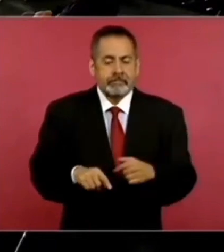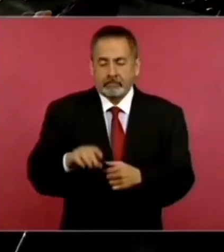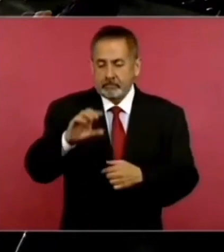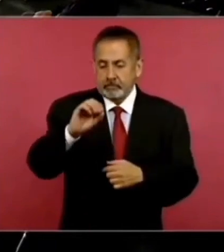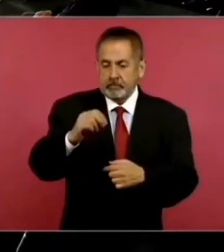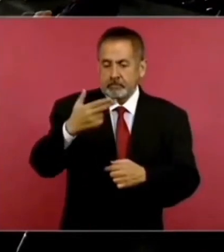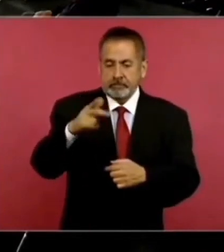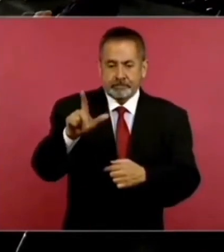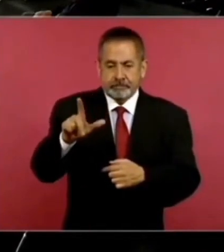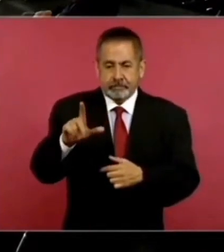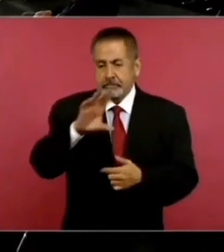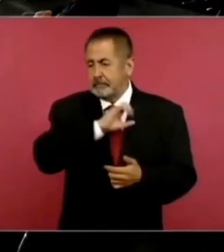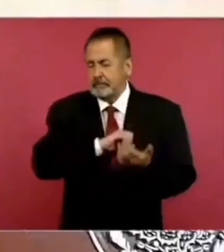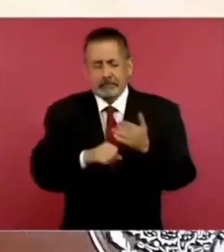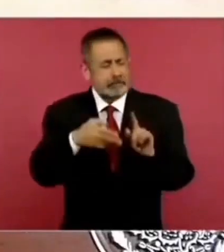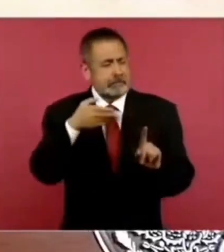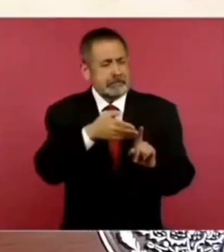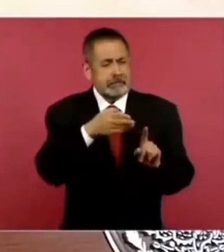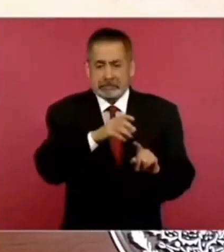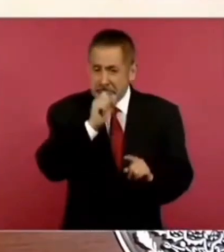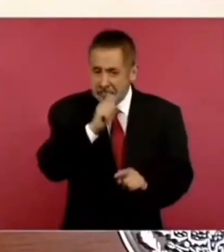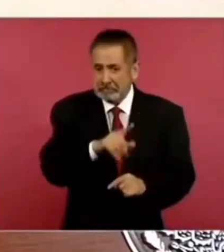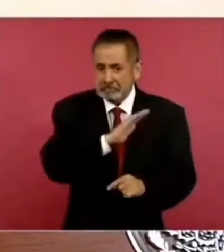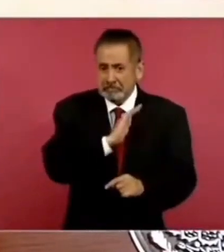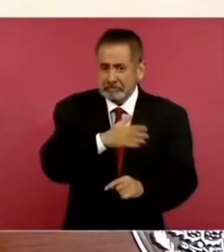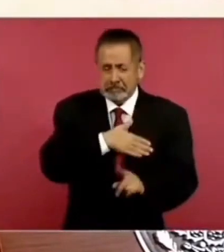OHL, también española.